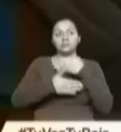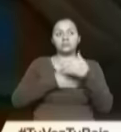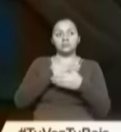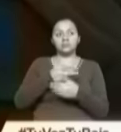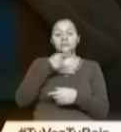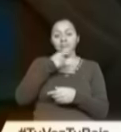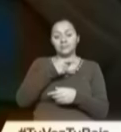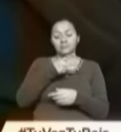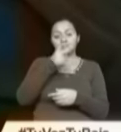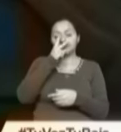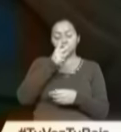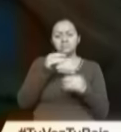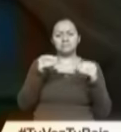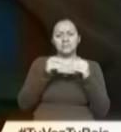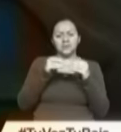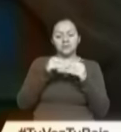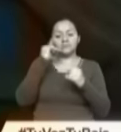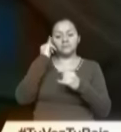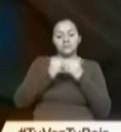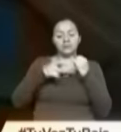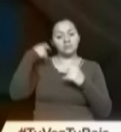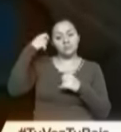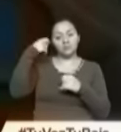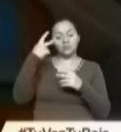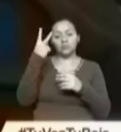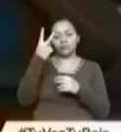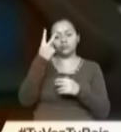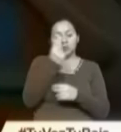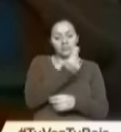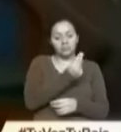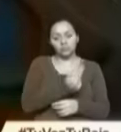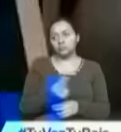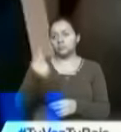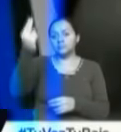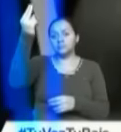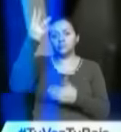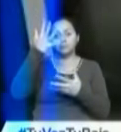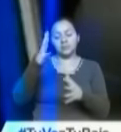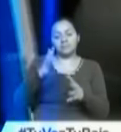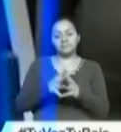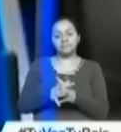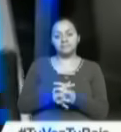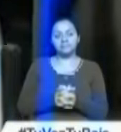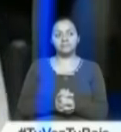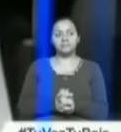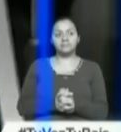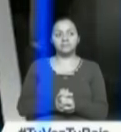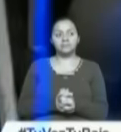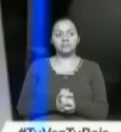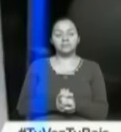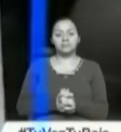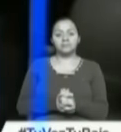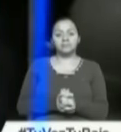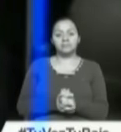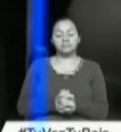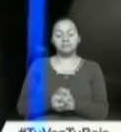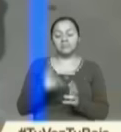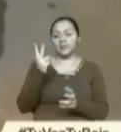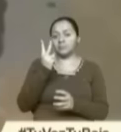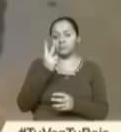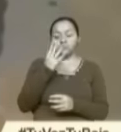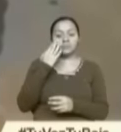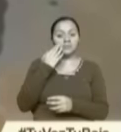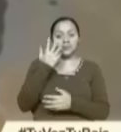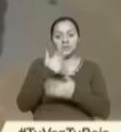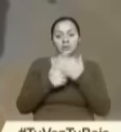¿Existe un final más hollywoodiense, que el que las dos se hayan marchado juntas hacia la puesta de sol? Ella está con Carrie, ha dicho Todd